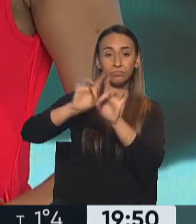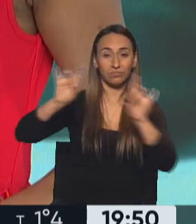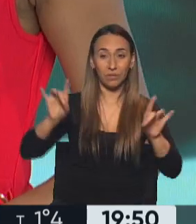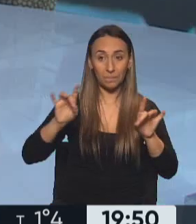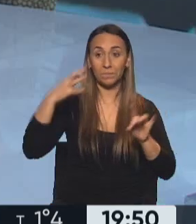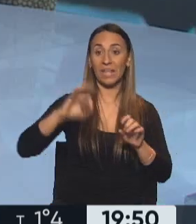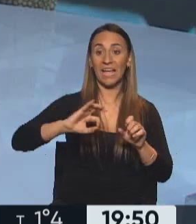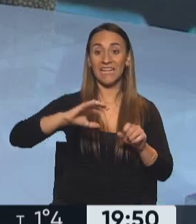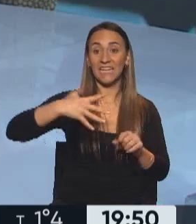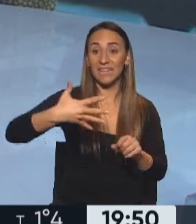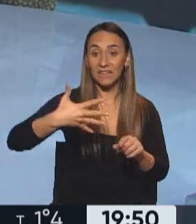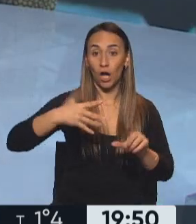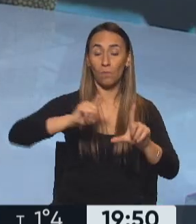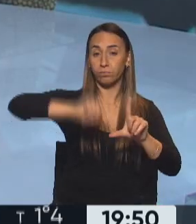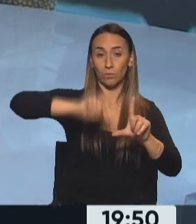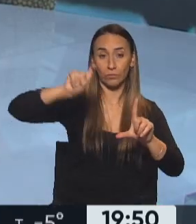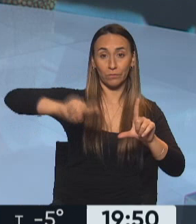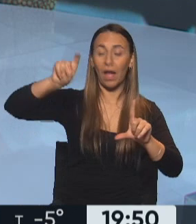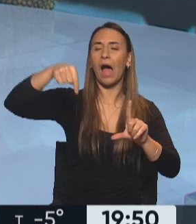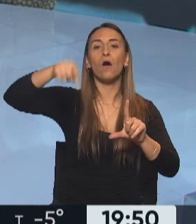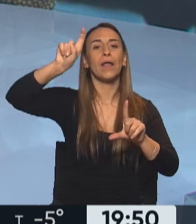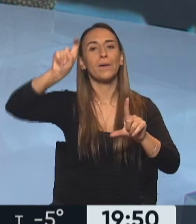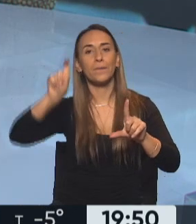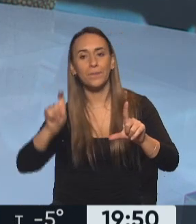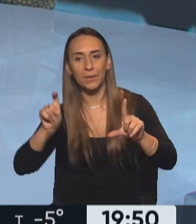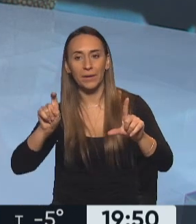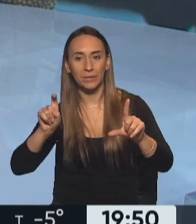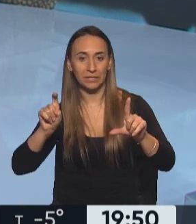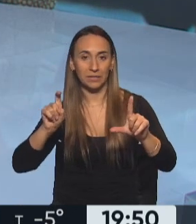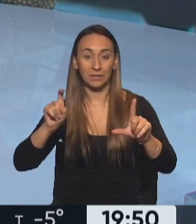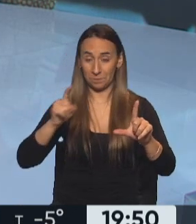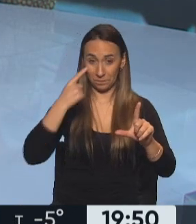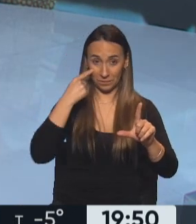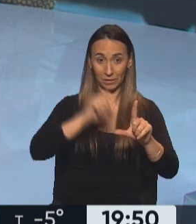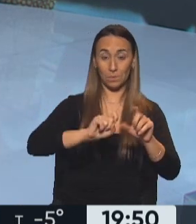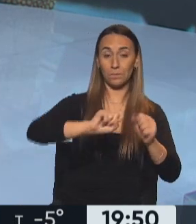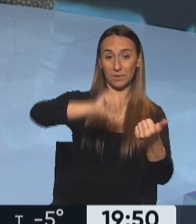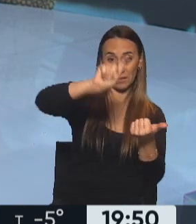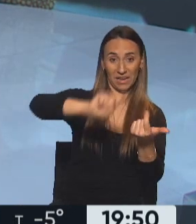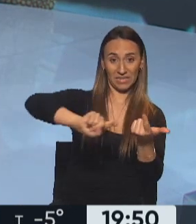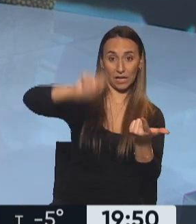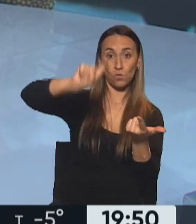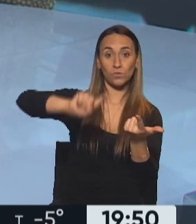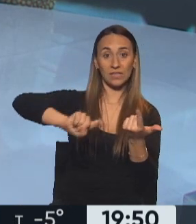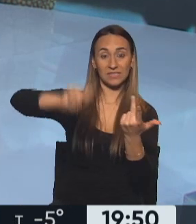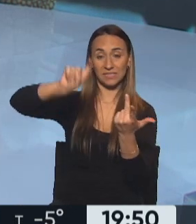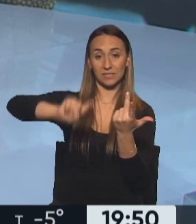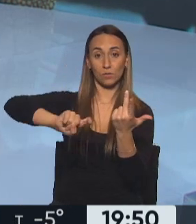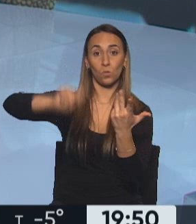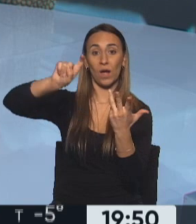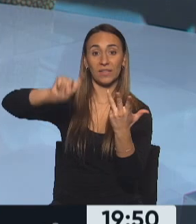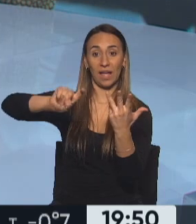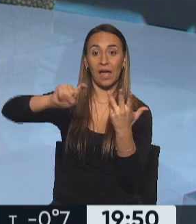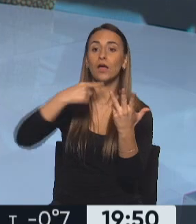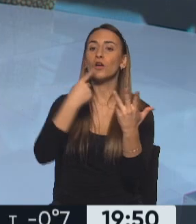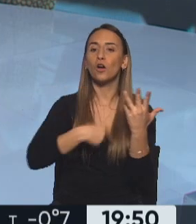la quinta y que está bajando ahora en Sudáfrica. Aquí está, muy clarito. Fíjese, primera, segunda, tercera, cuarta. Los